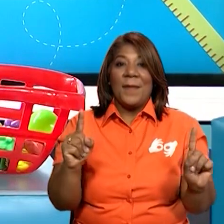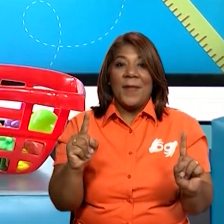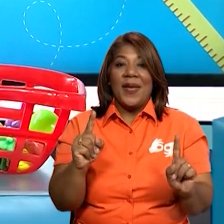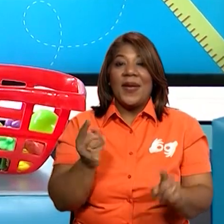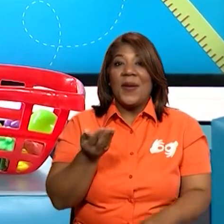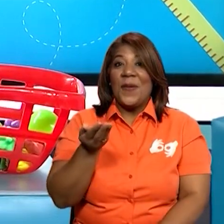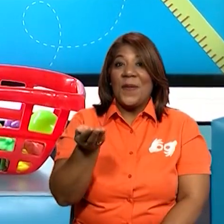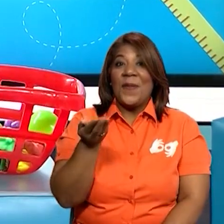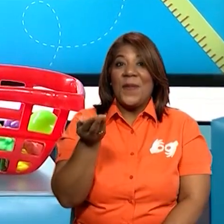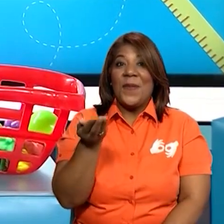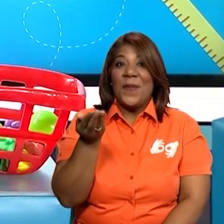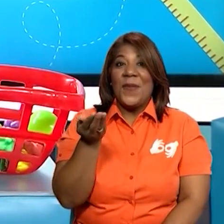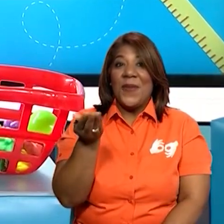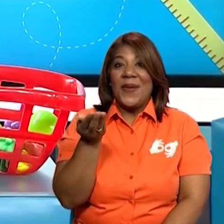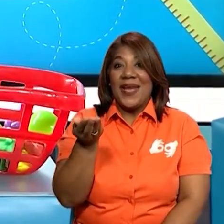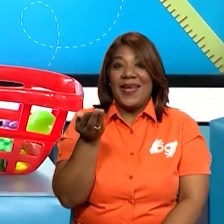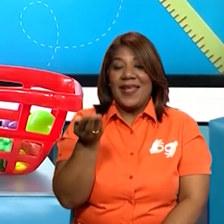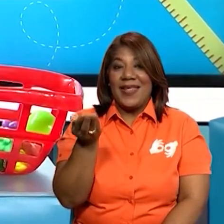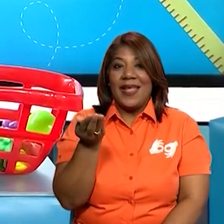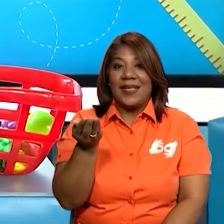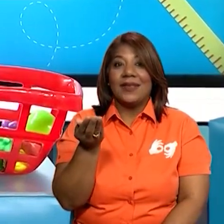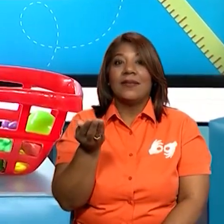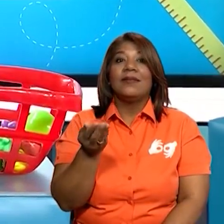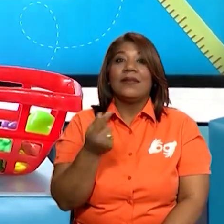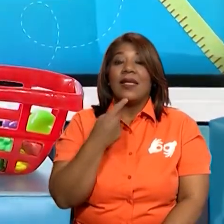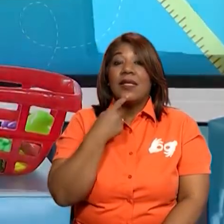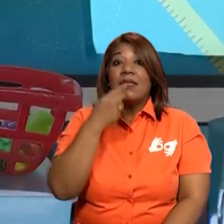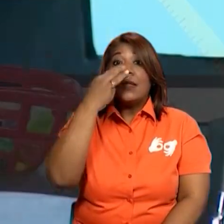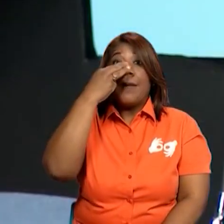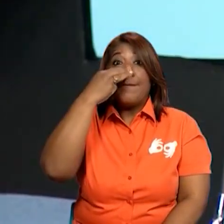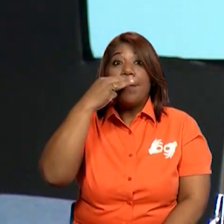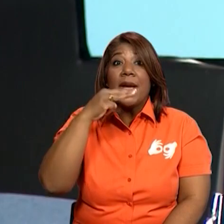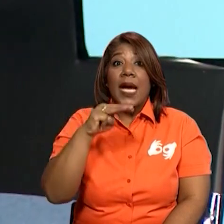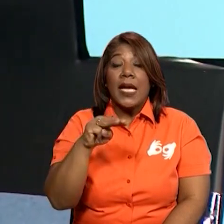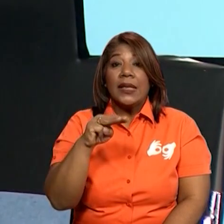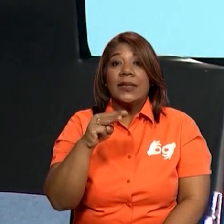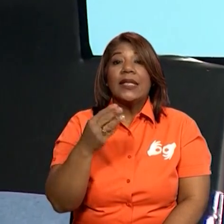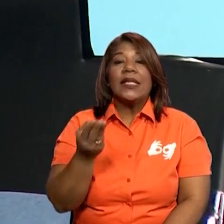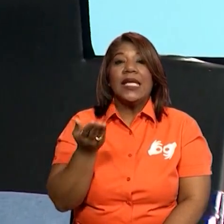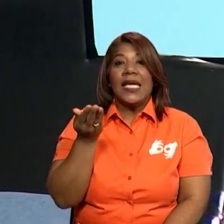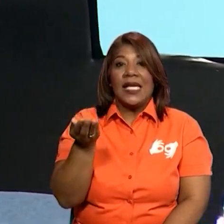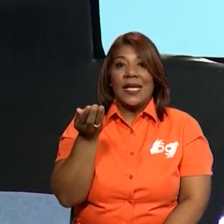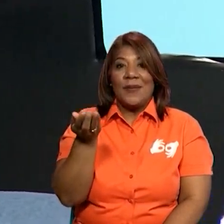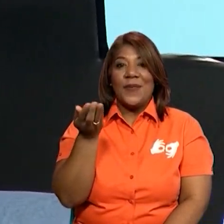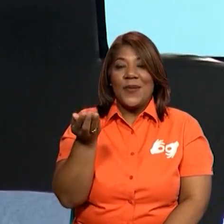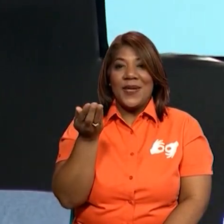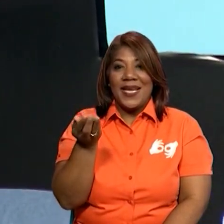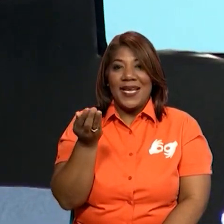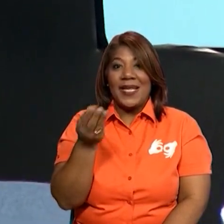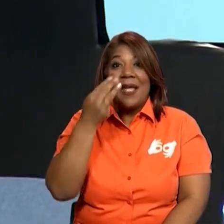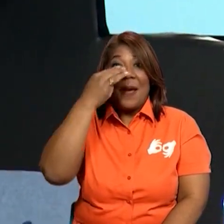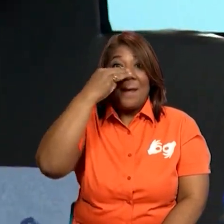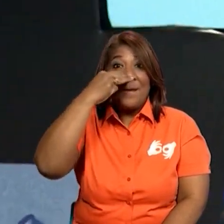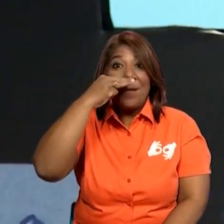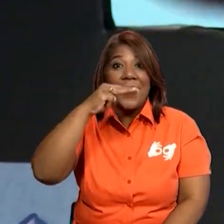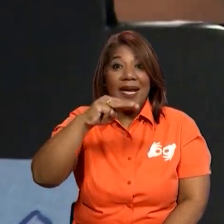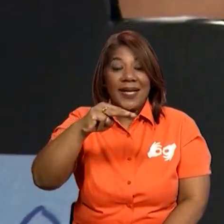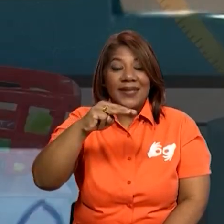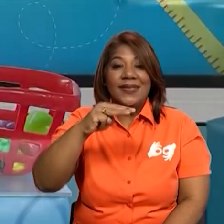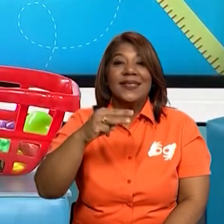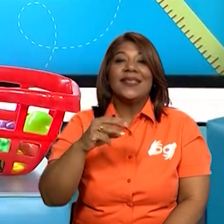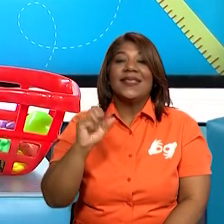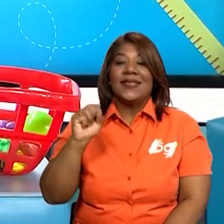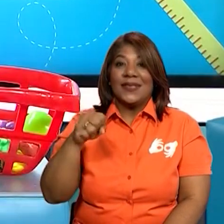monedas de esta forma, ¿verdad? De esta forma podemos mostrar la moneda.